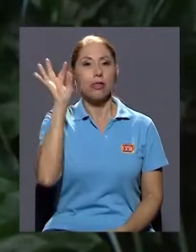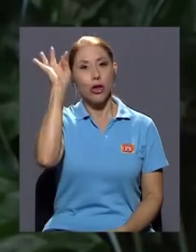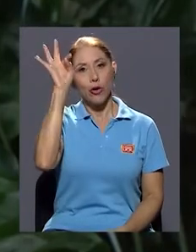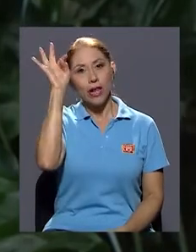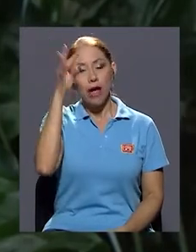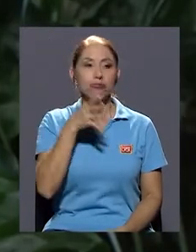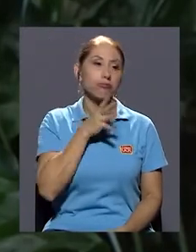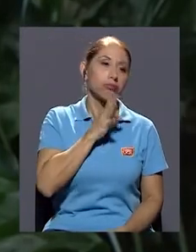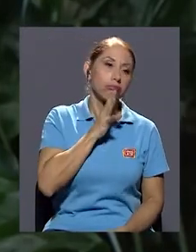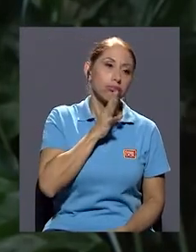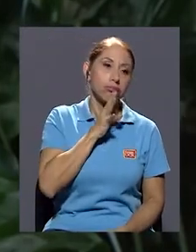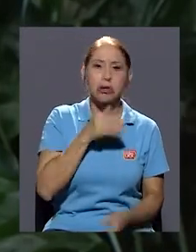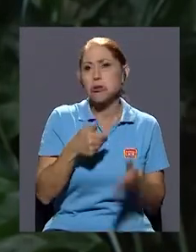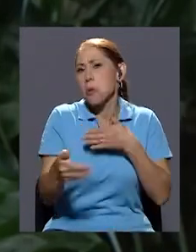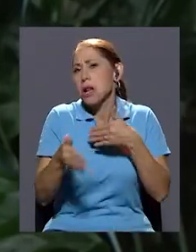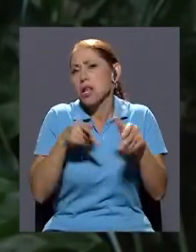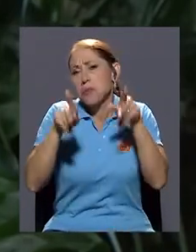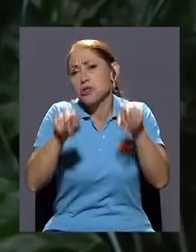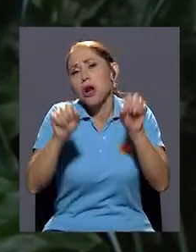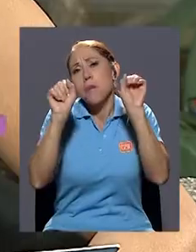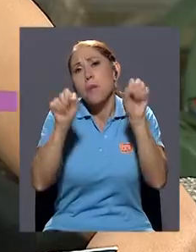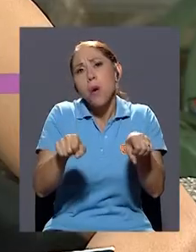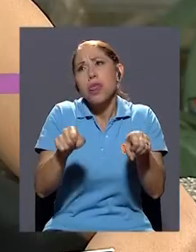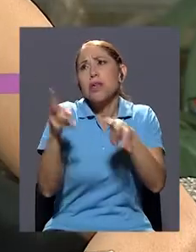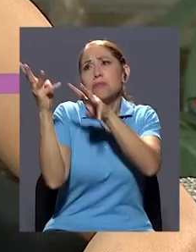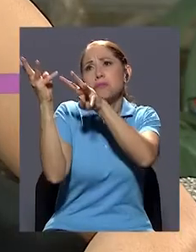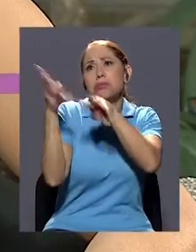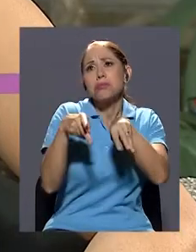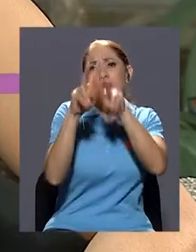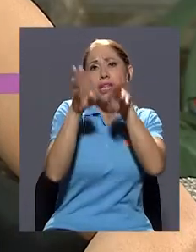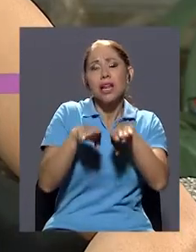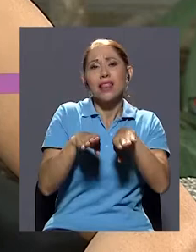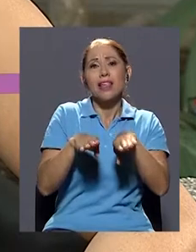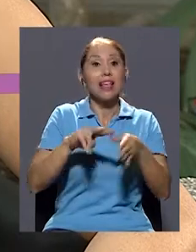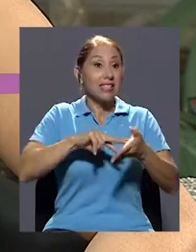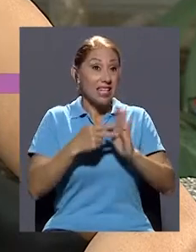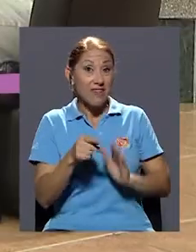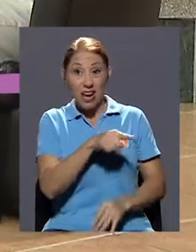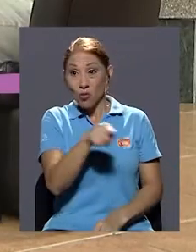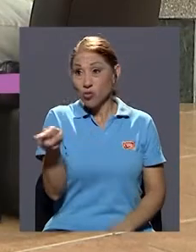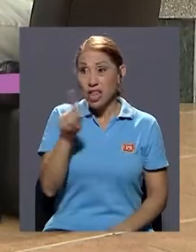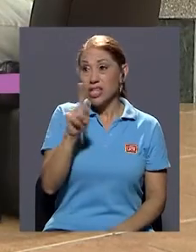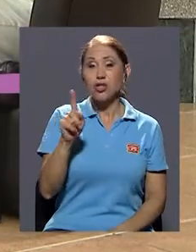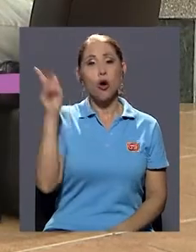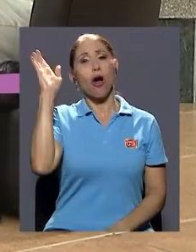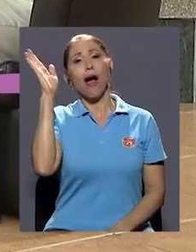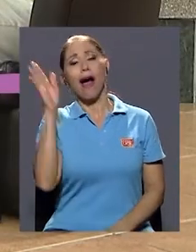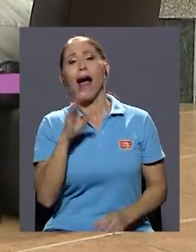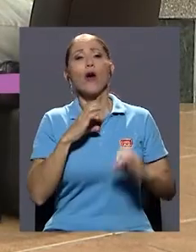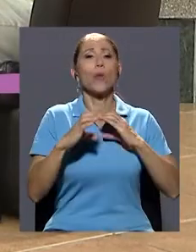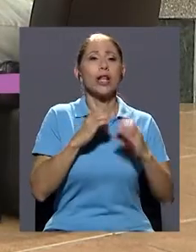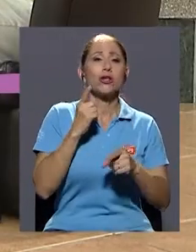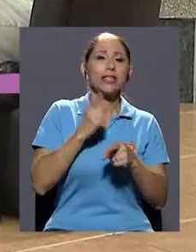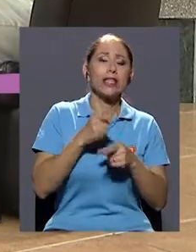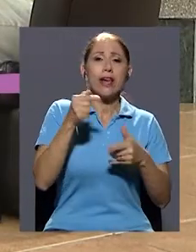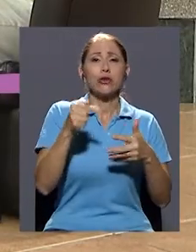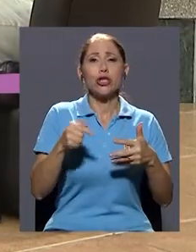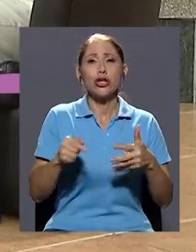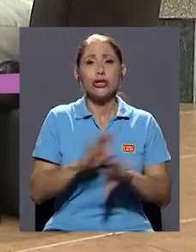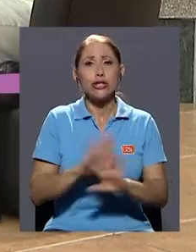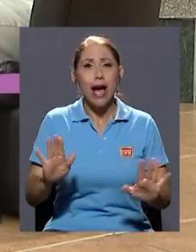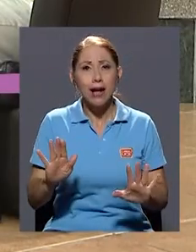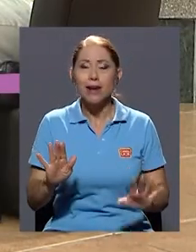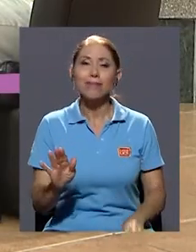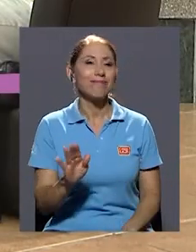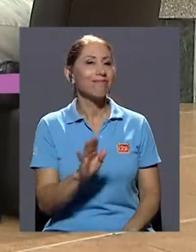cualquiera la puede conseguir ahorita en la red. O no se paran ahí y les dicen en la comunicación asertiva, esto, esto, esto, esto